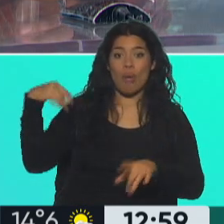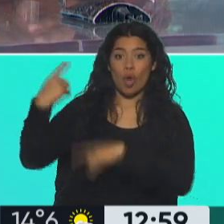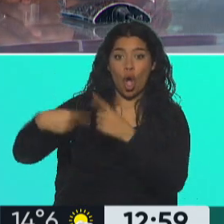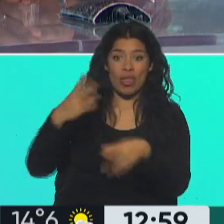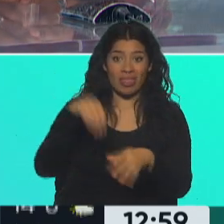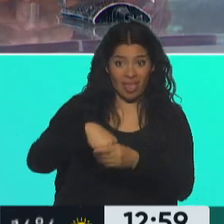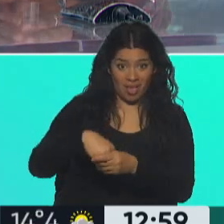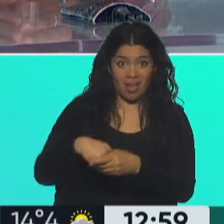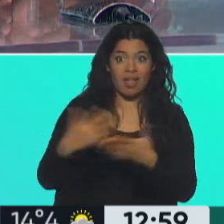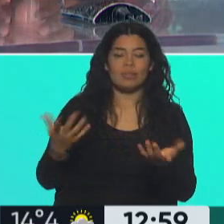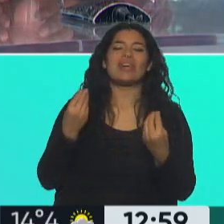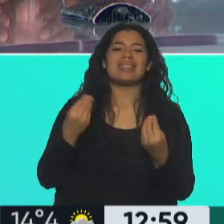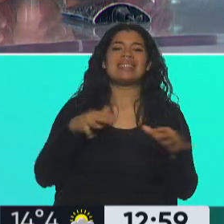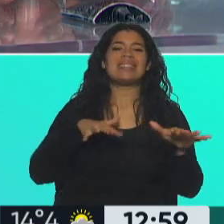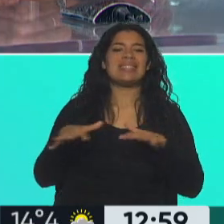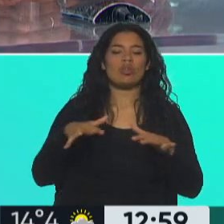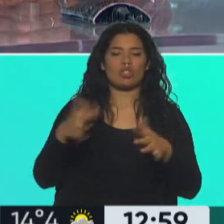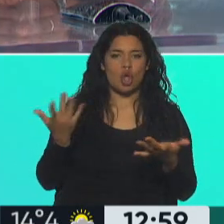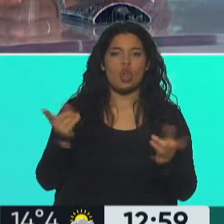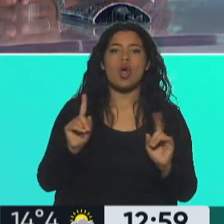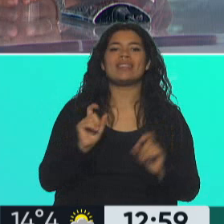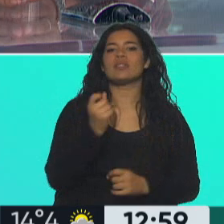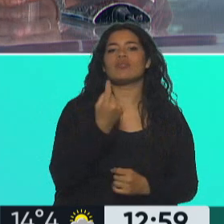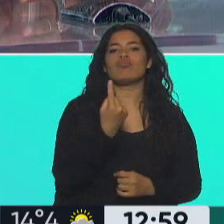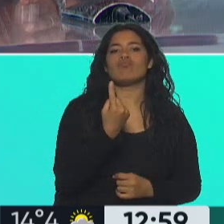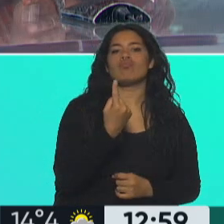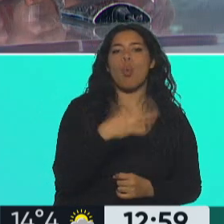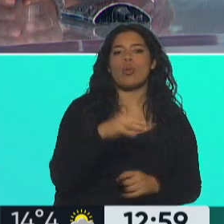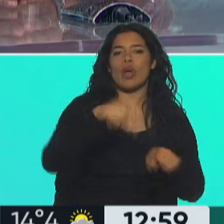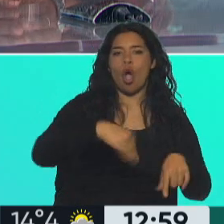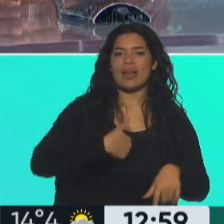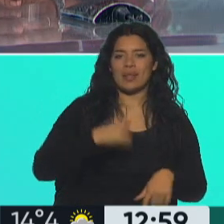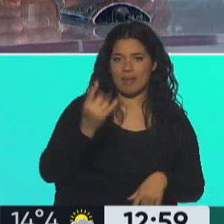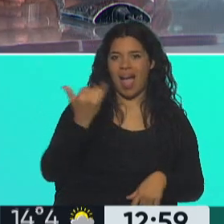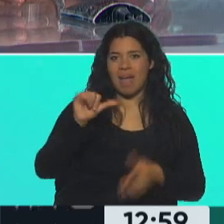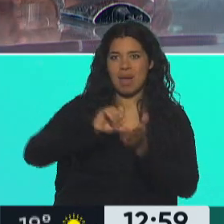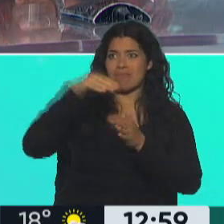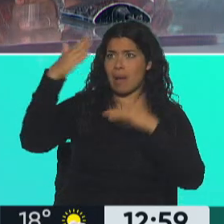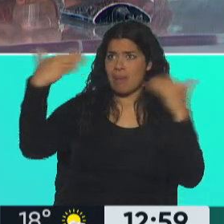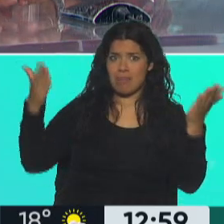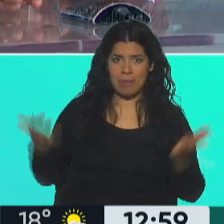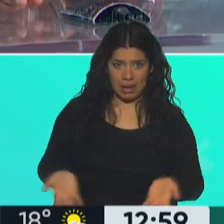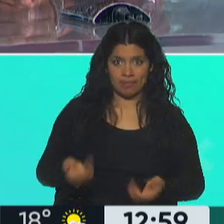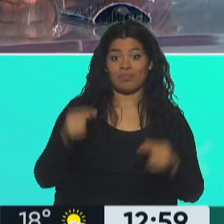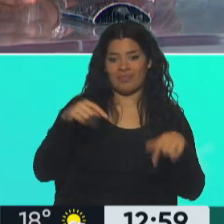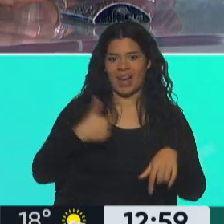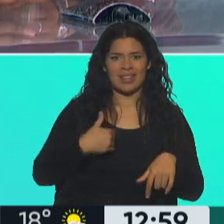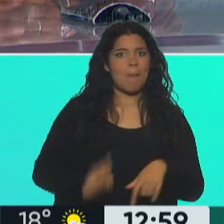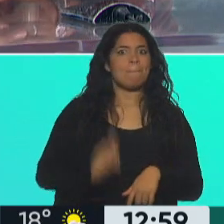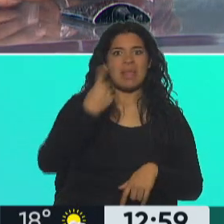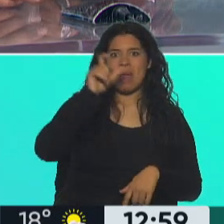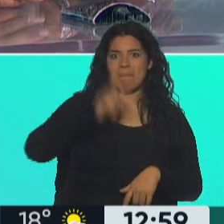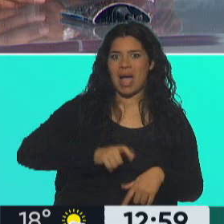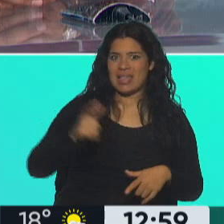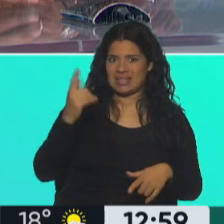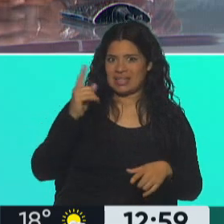contexto internacional, no es porque sí. Bueno, esto la Argentina ha sido de los pioneros, con este puño y letra. Y el doctor